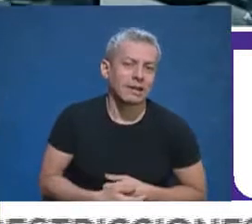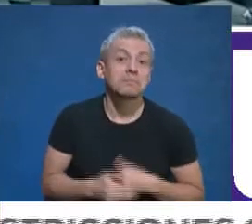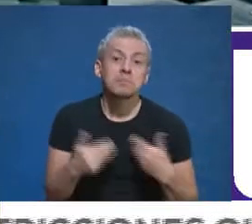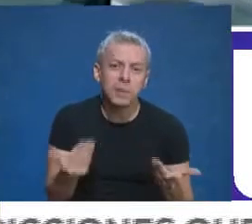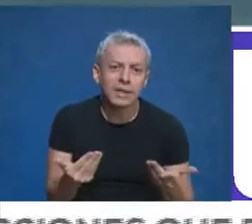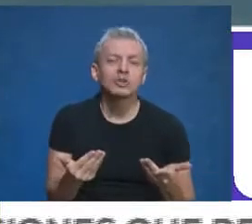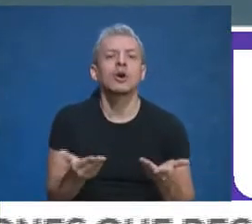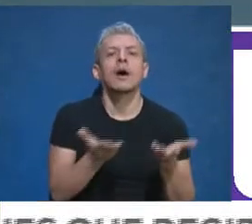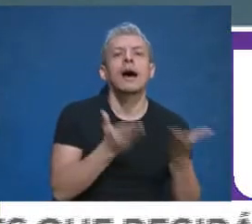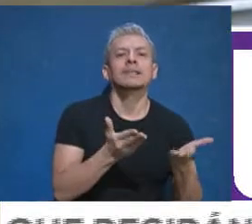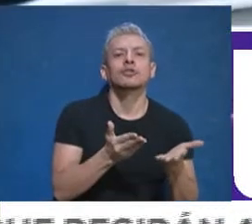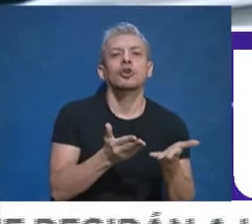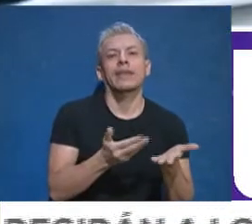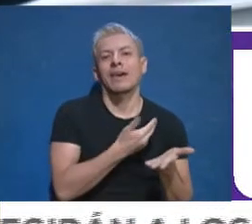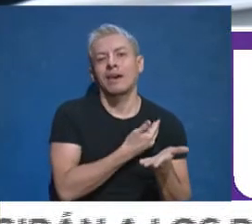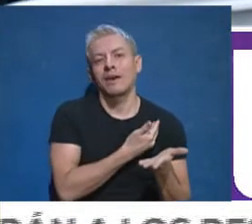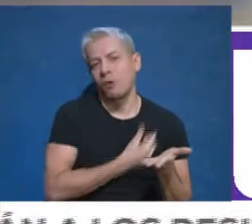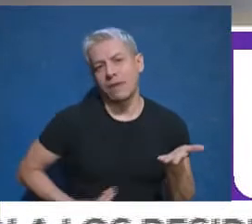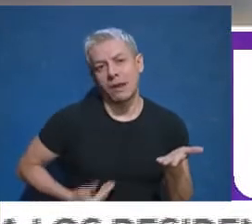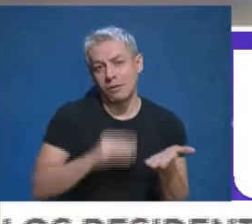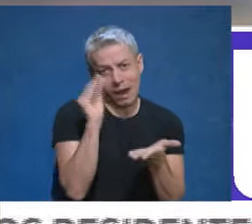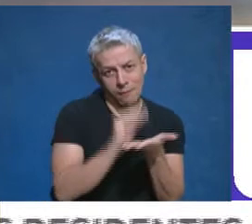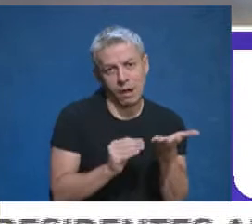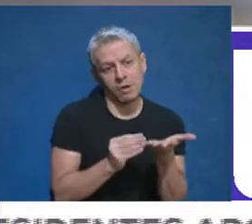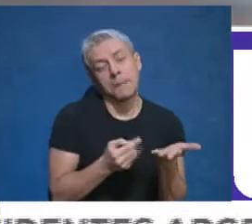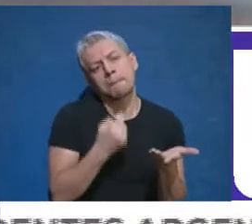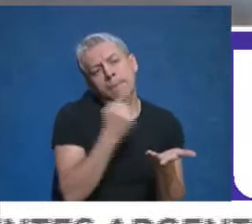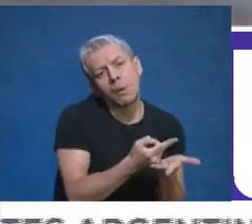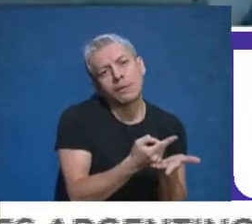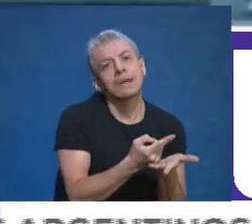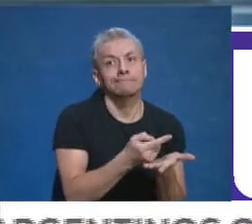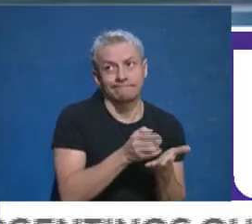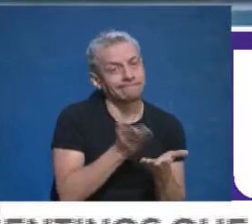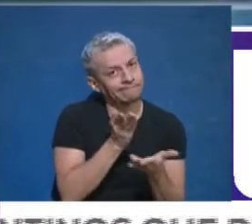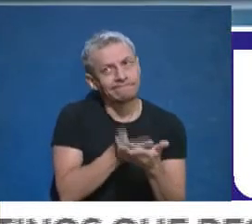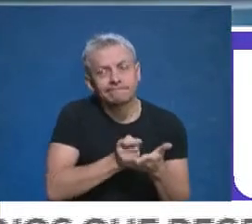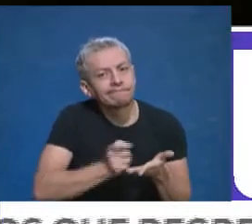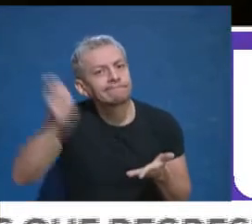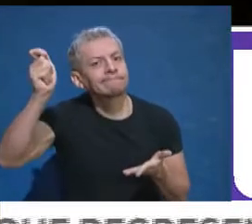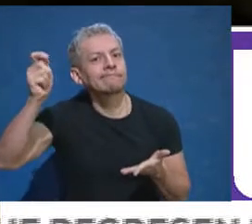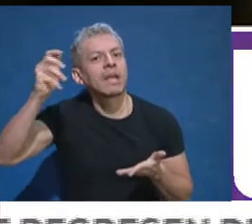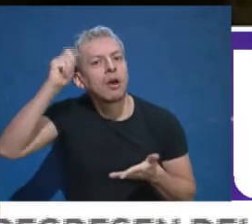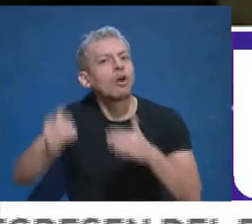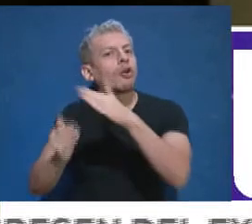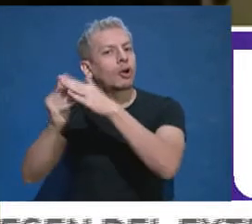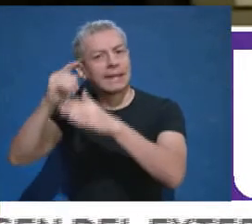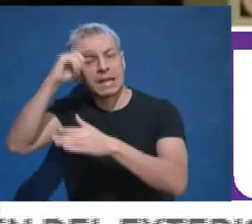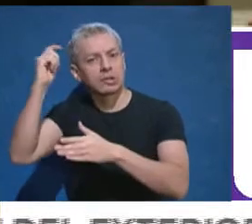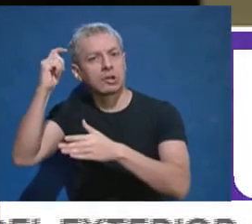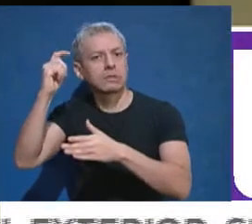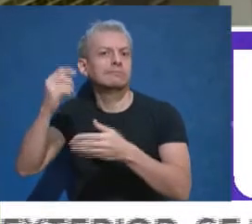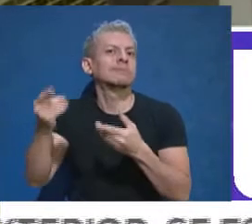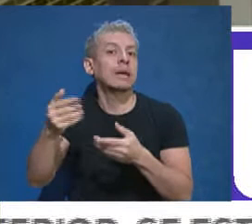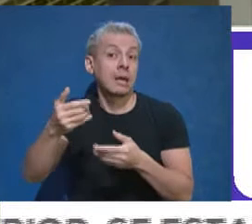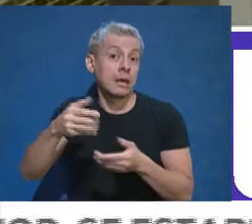con el asesor de gobierno para acudir a la Corte de la Nación con una acción precisamente cuestionando esta discriminación contra